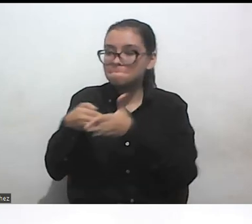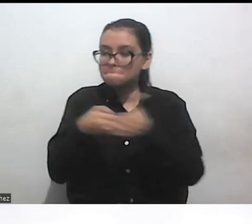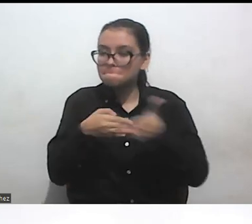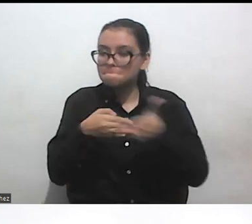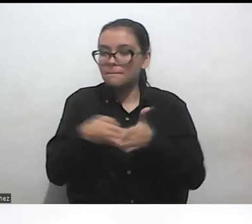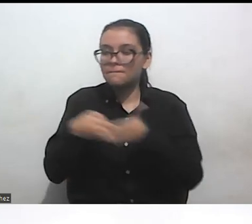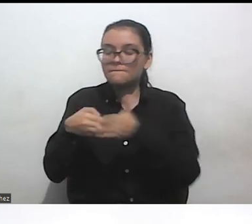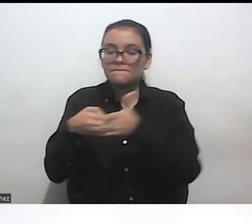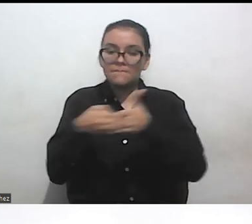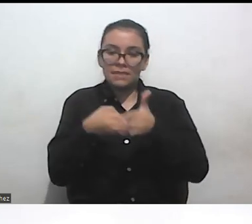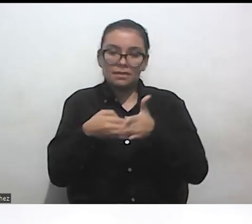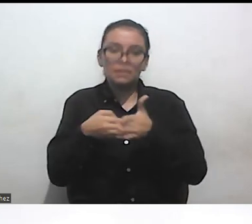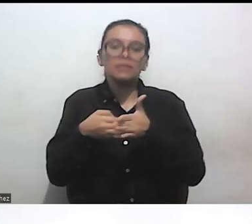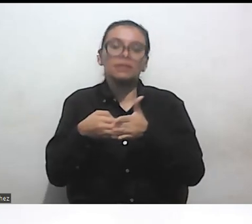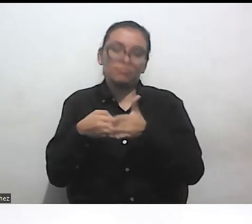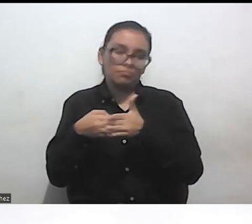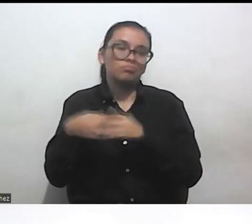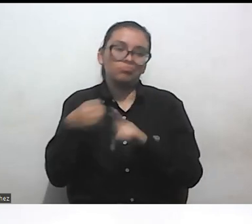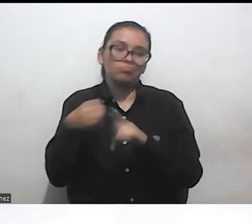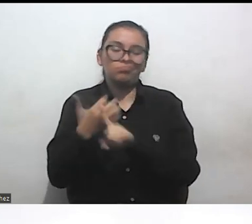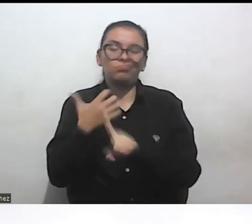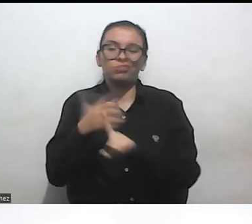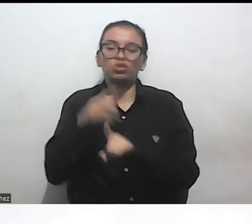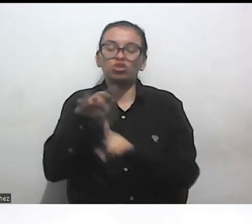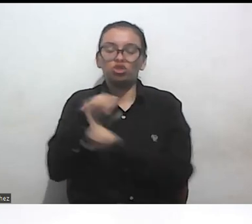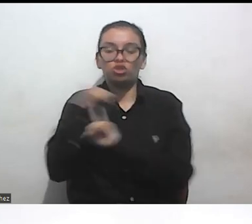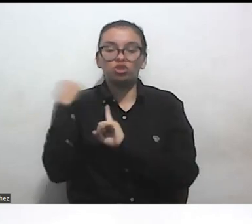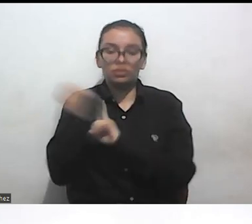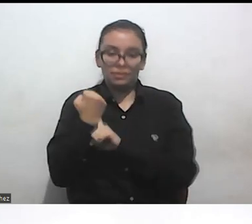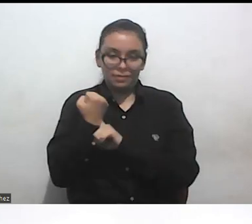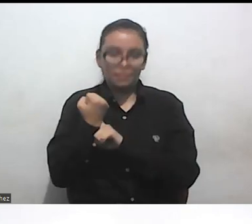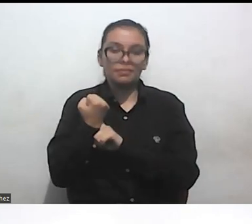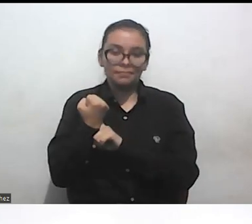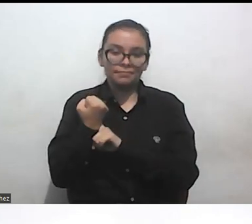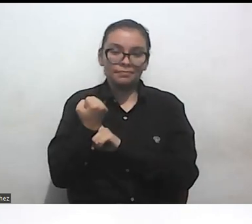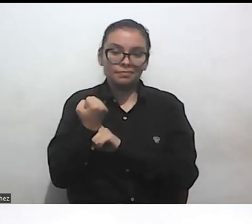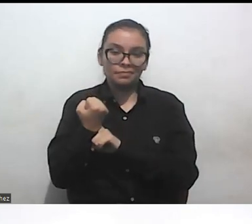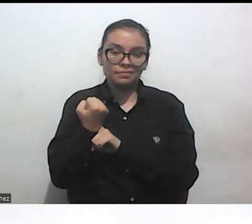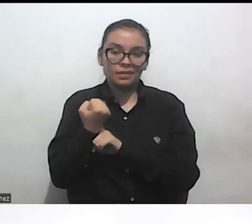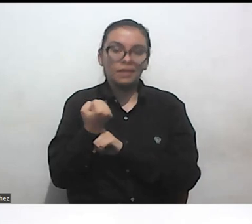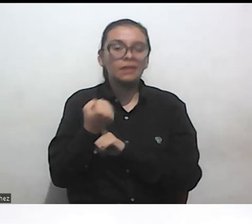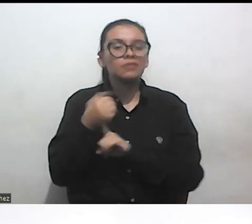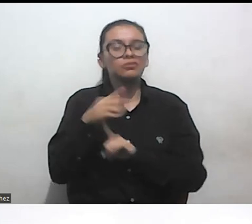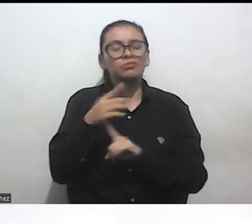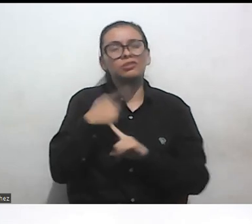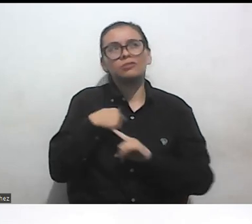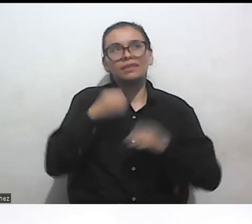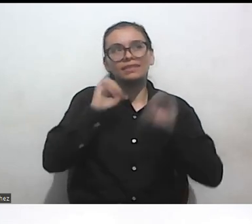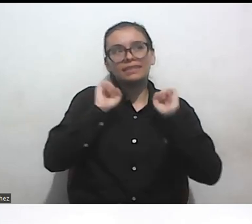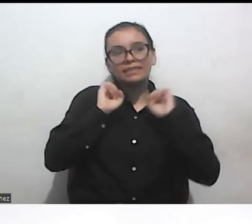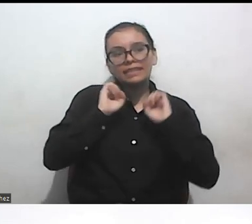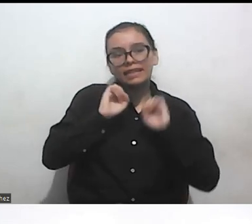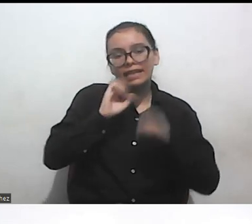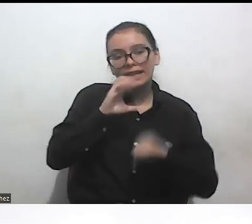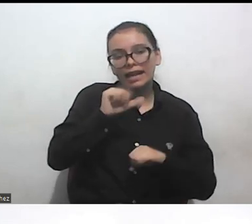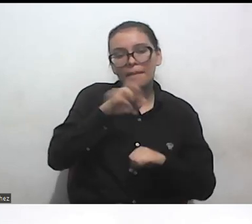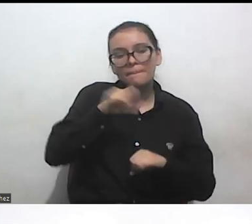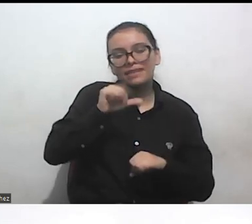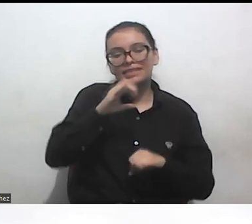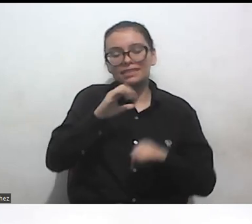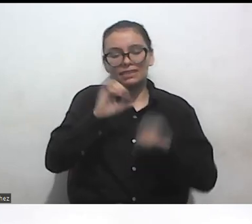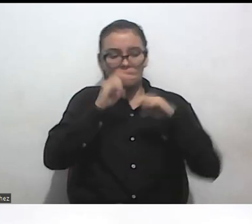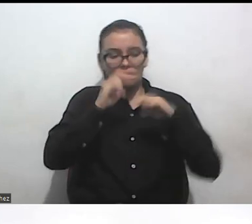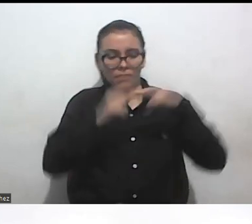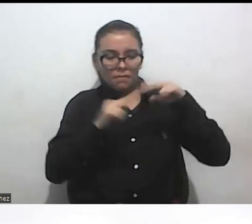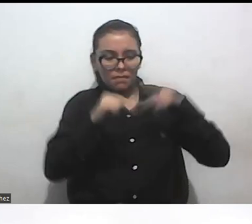muy contundente en la sociedad. Yo creo que el mismo capacitismo estructural con el que se concibe nuestra sociedad